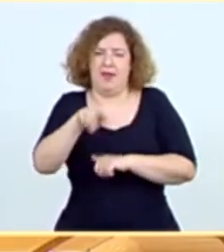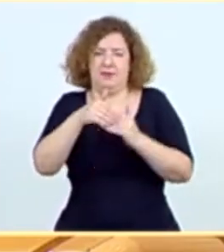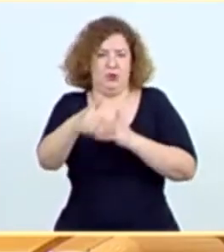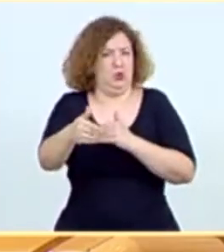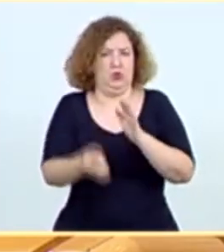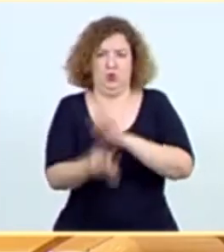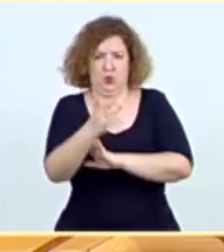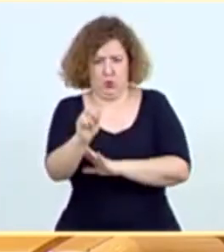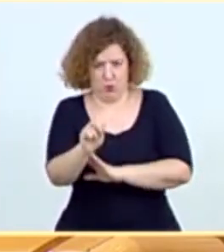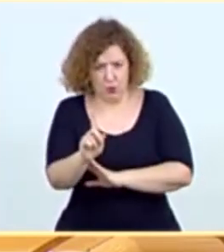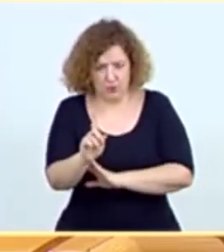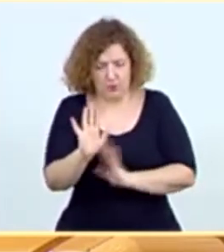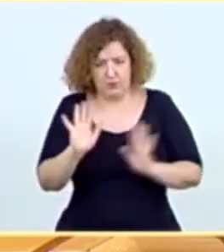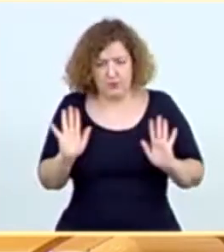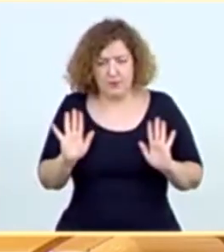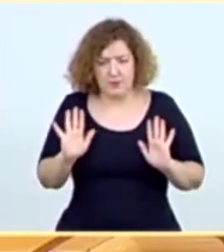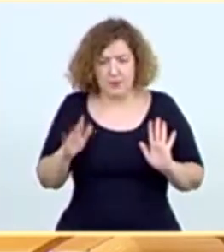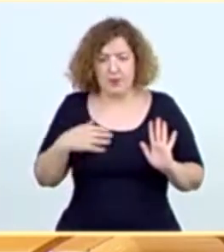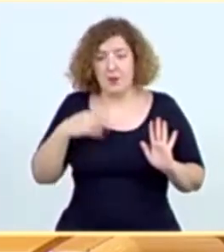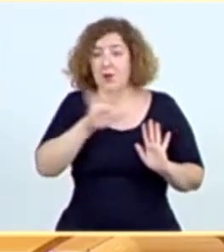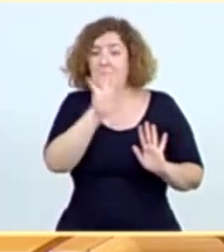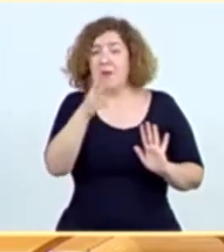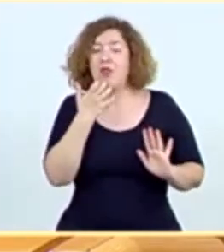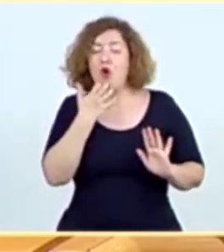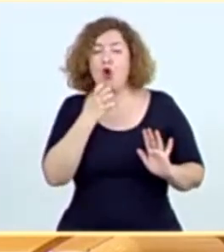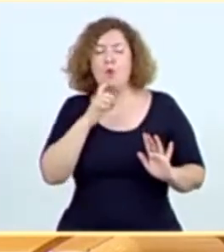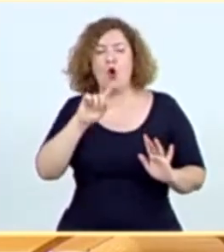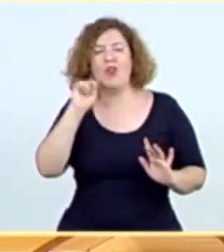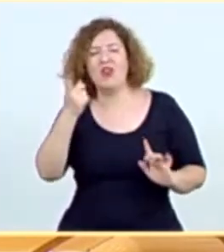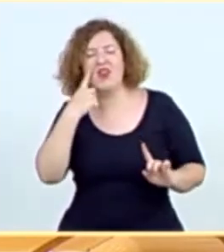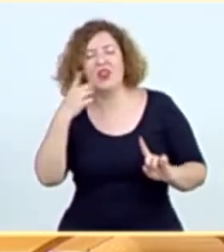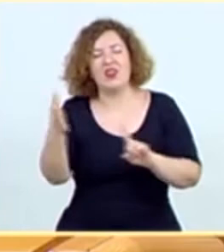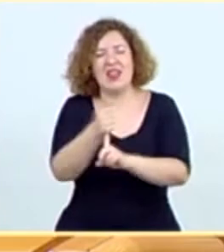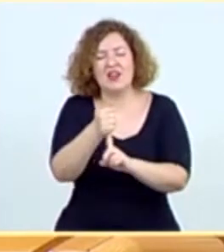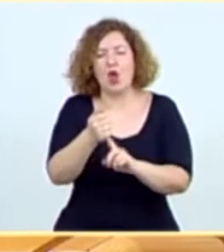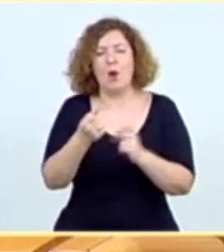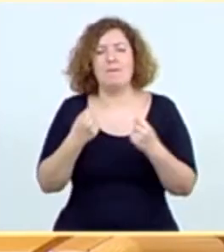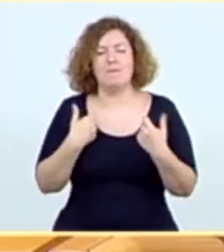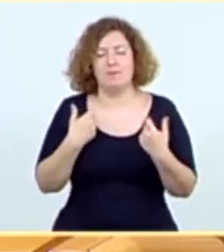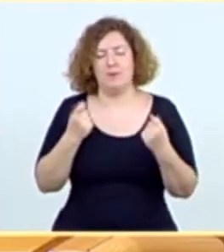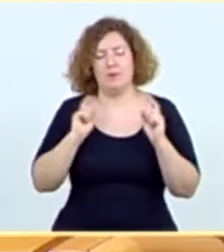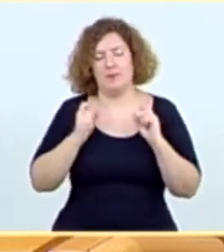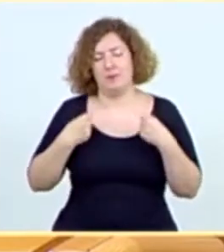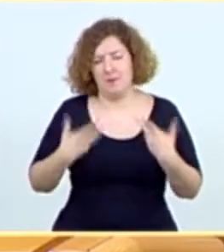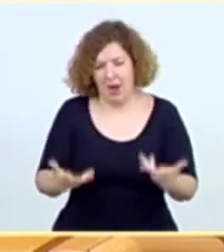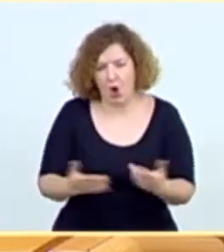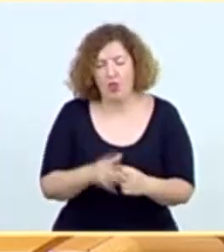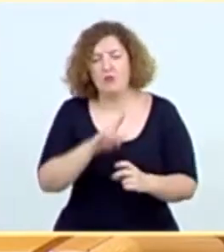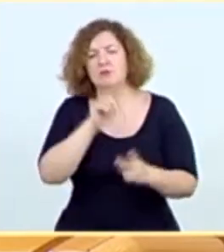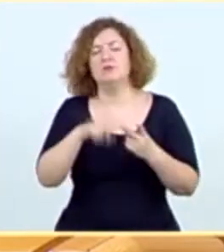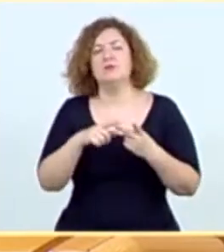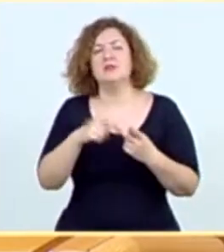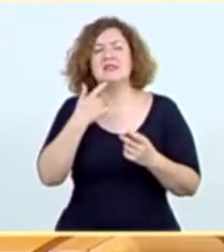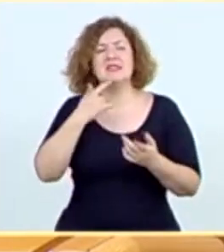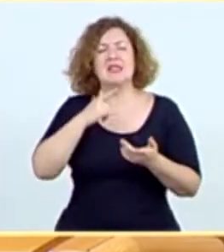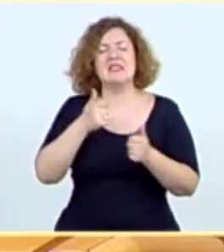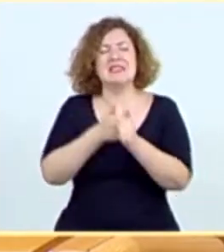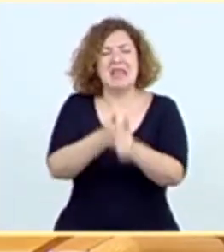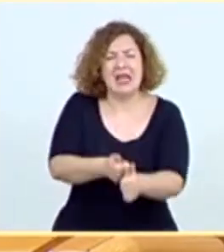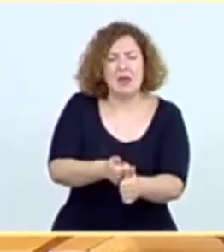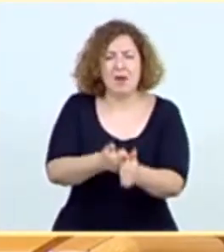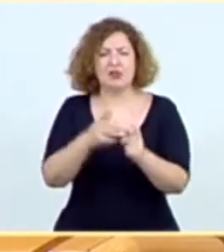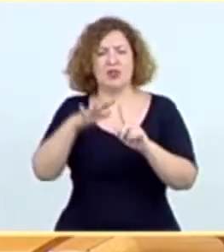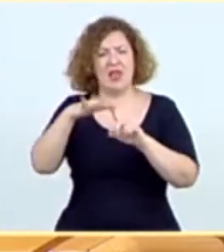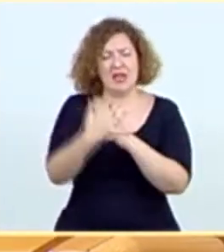falta. Yo creo que, tal como está funcionando la detección precoz, tal como está funcionando el seguimiento y control de los casos, bastará con